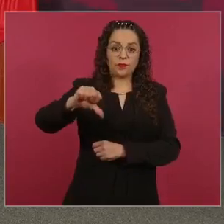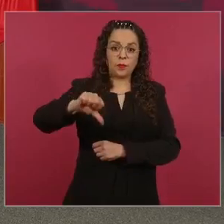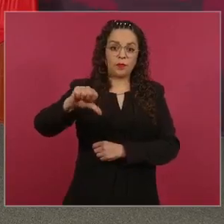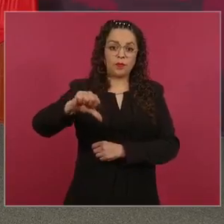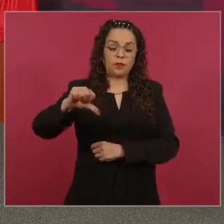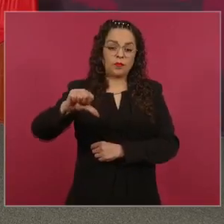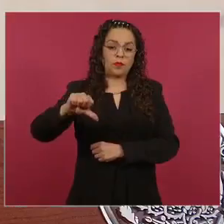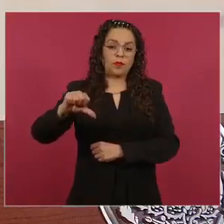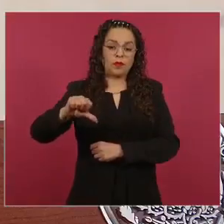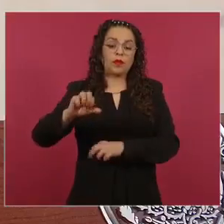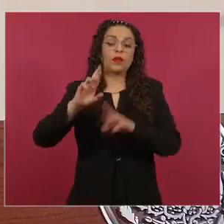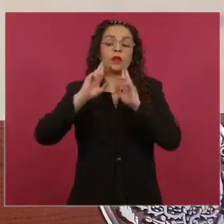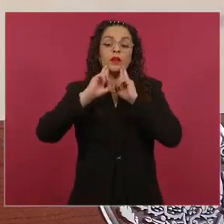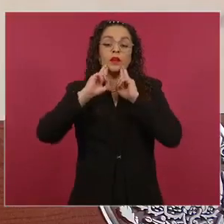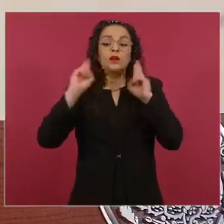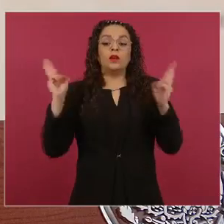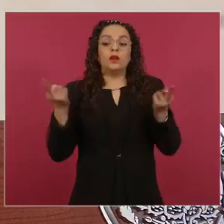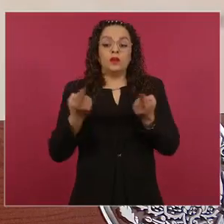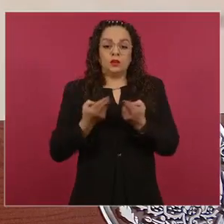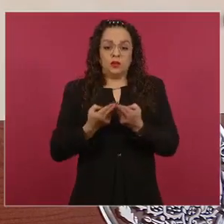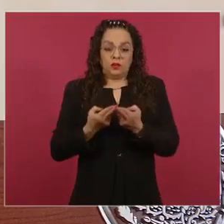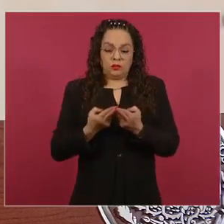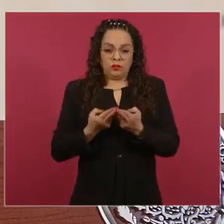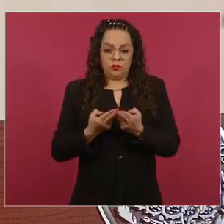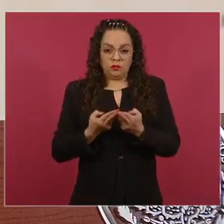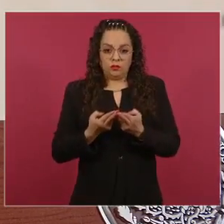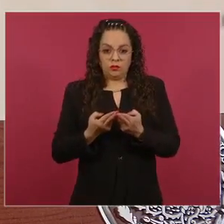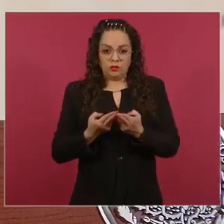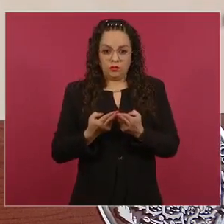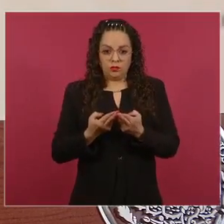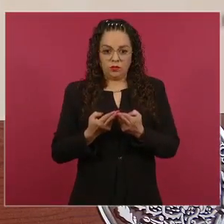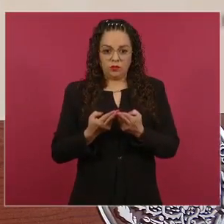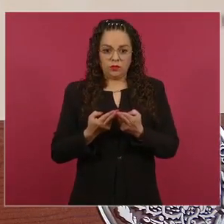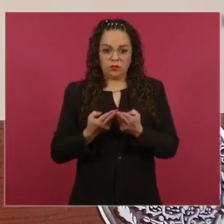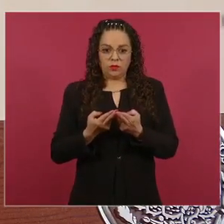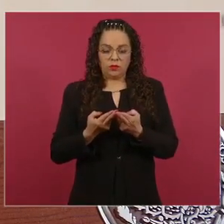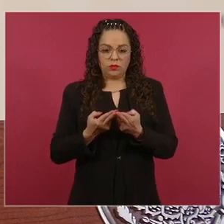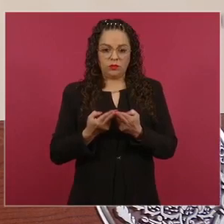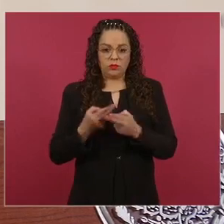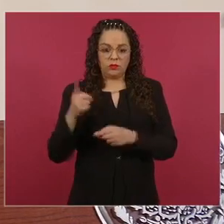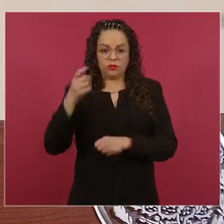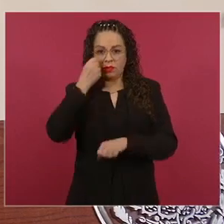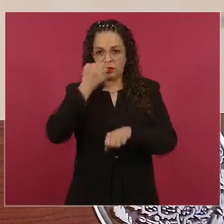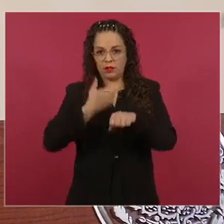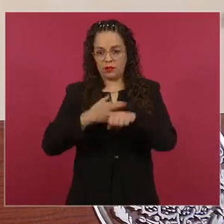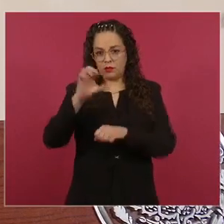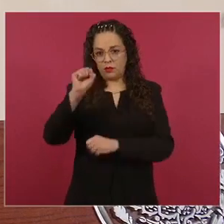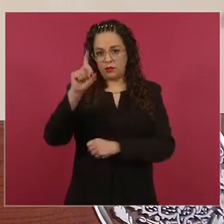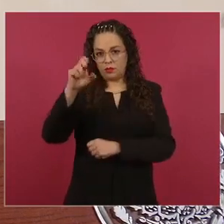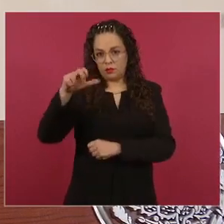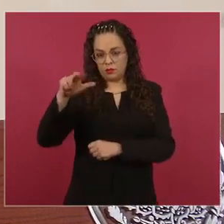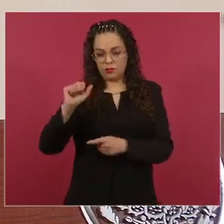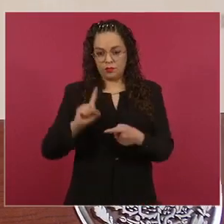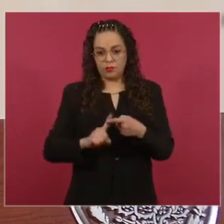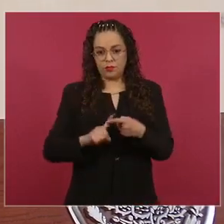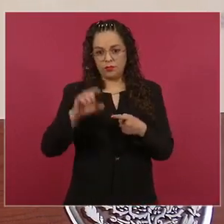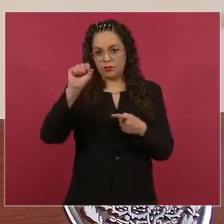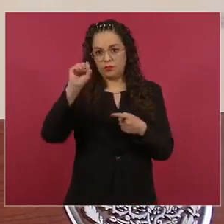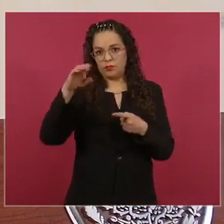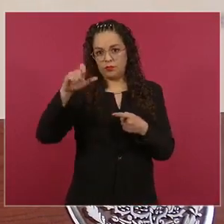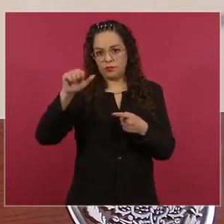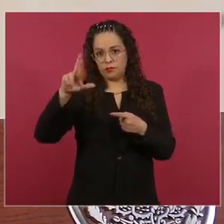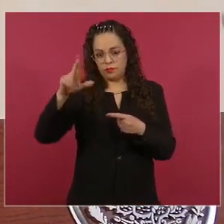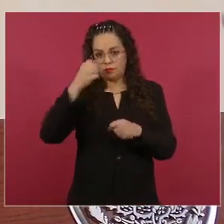El presidente de la República, Andrés Manuel López Obrador, confirmó que en estos momentos el gobierno federal brinda atención